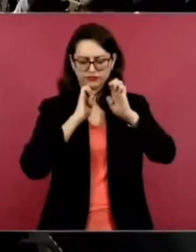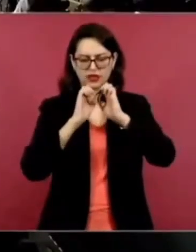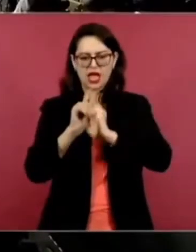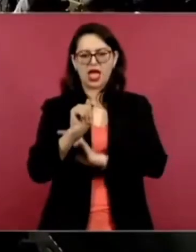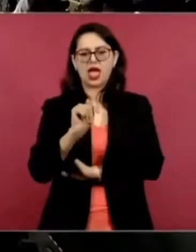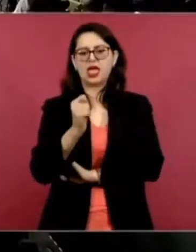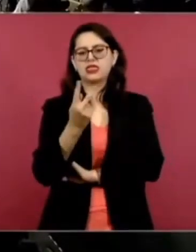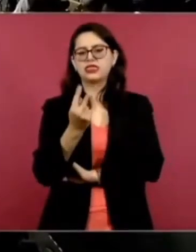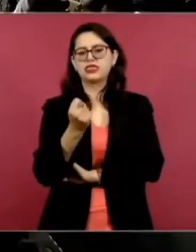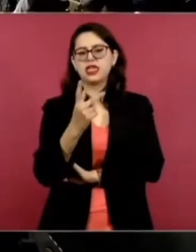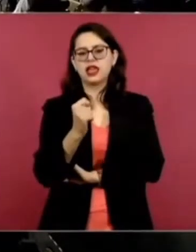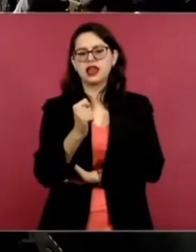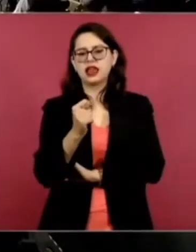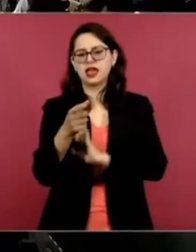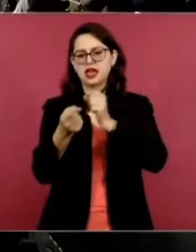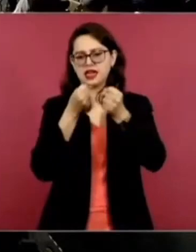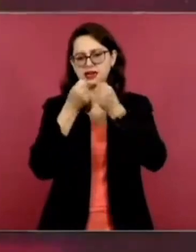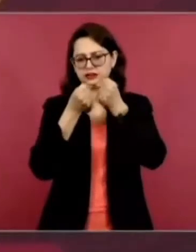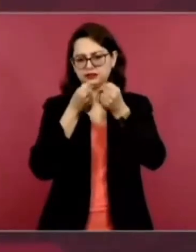cumplir años.